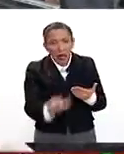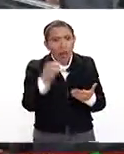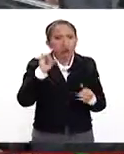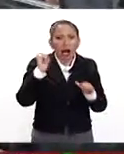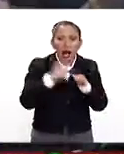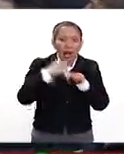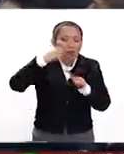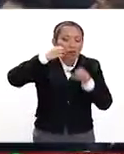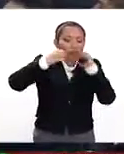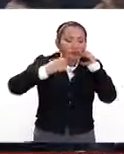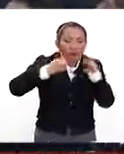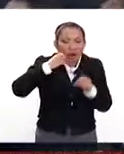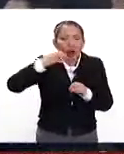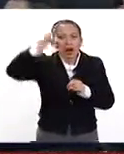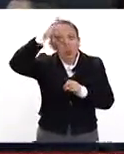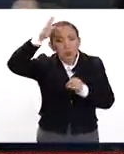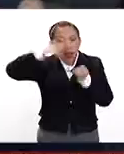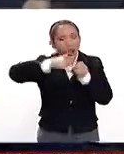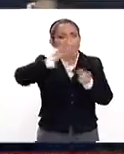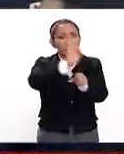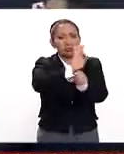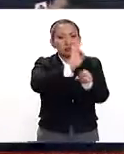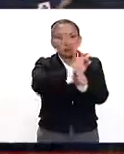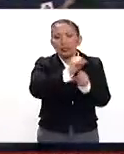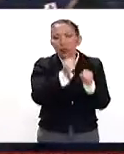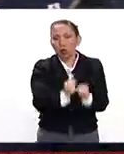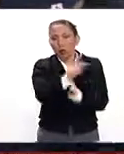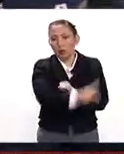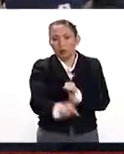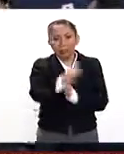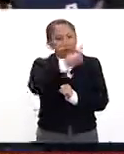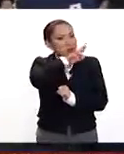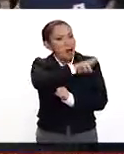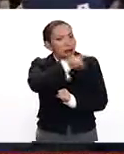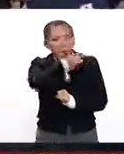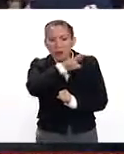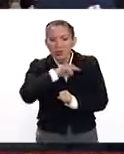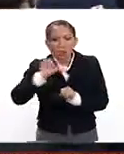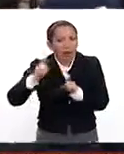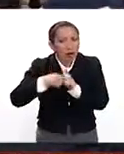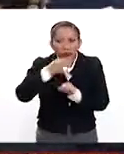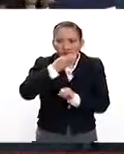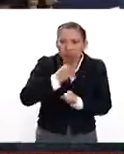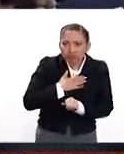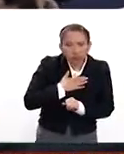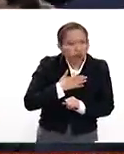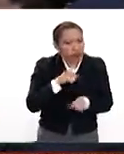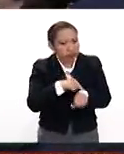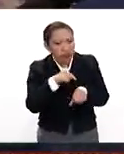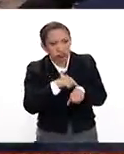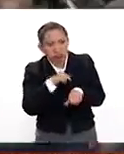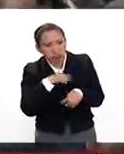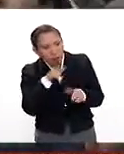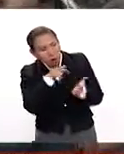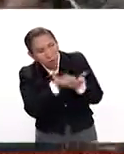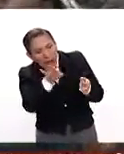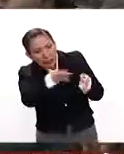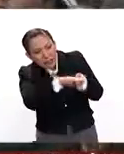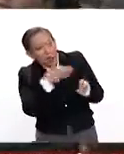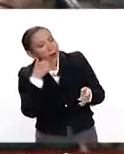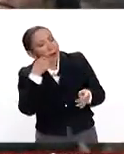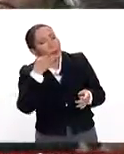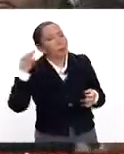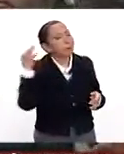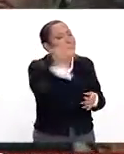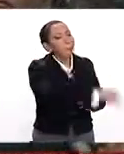frecuencia, la de bomberos, la de seguridad pública y de ahí rápidamente cualquier emergencia del plazo a las estaciones más cercanas